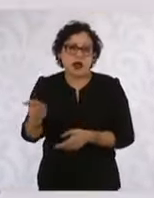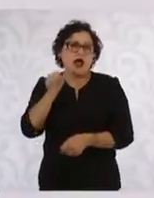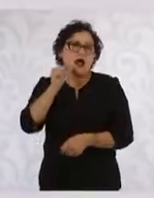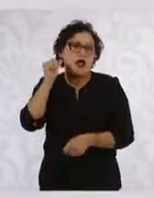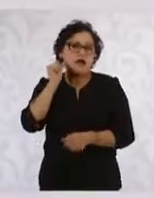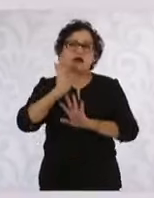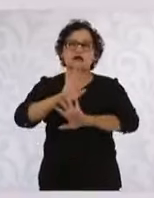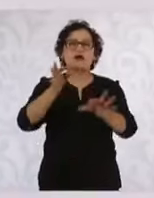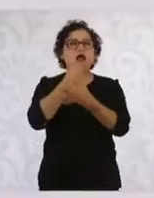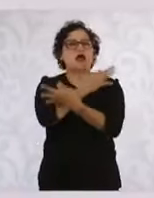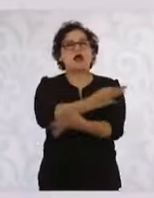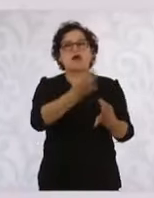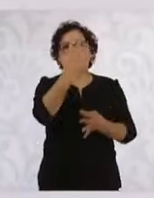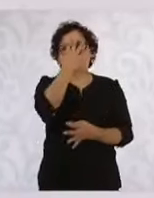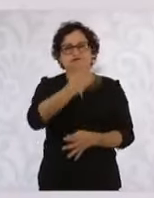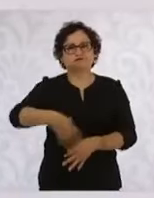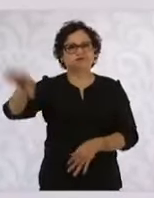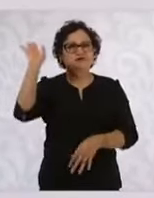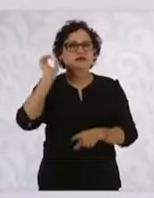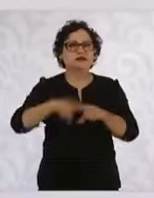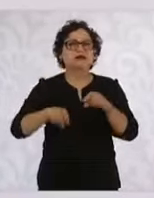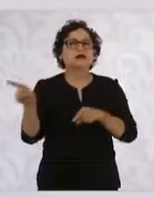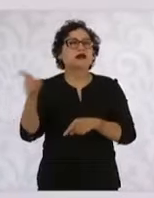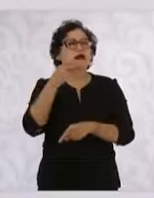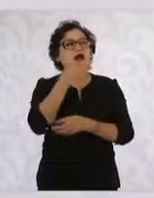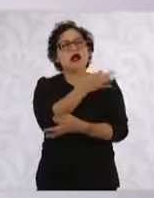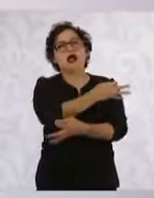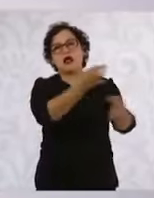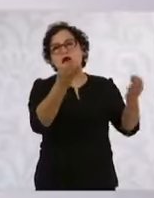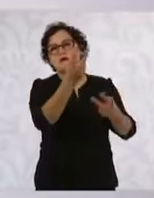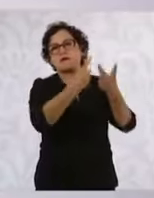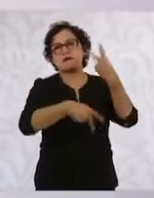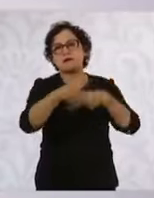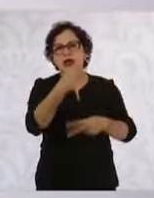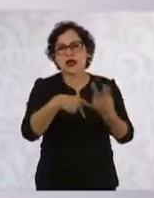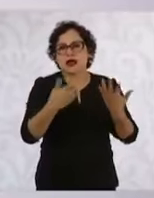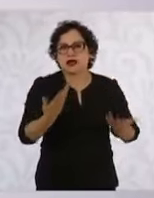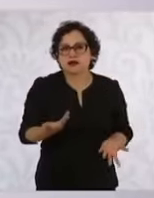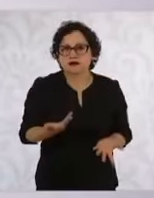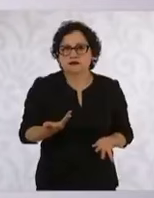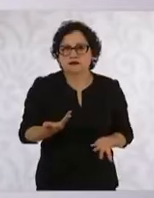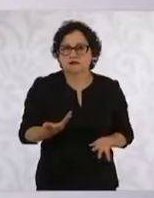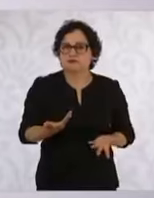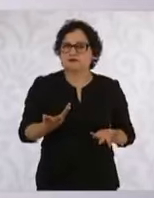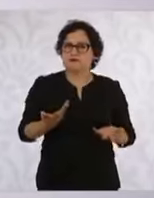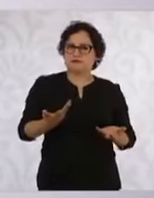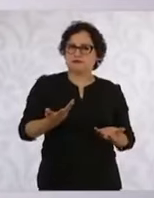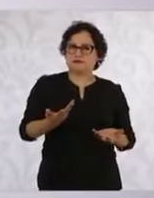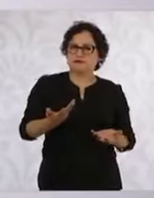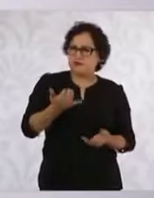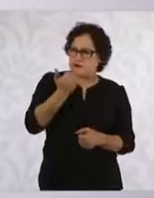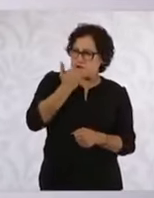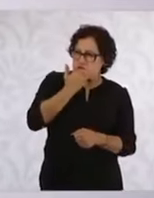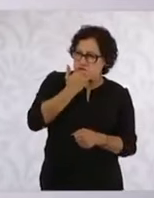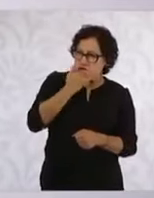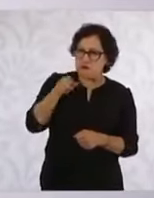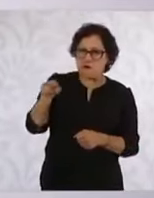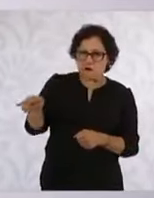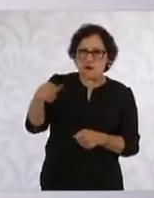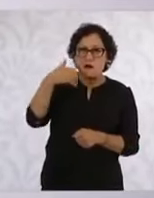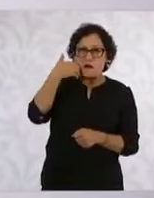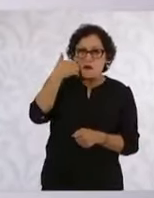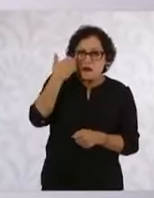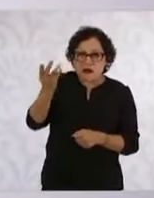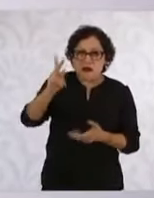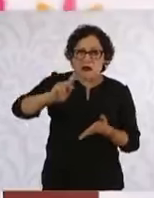Entonces, o sea, ¿así creen que van a rescatar a su posicionamiento? Pues